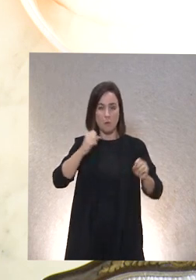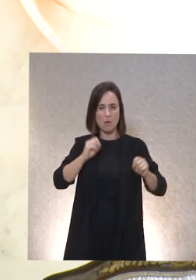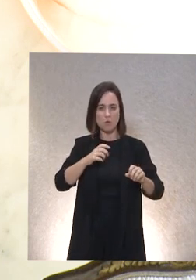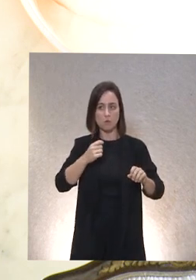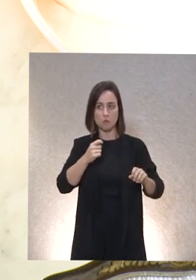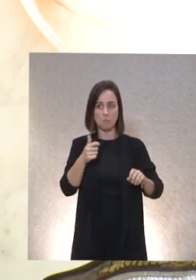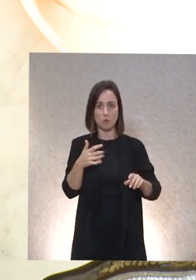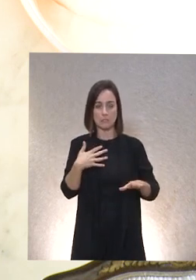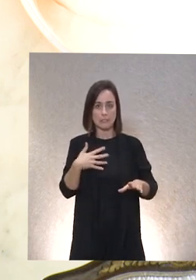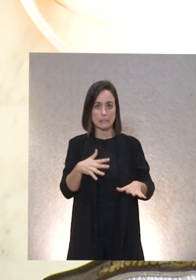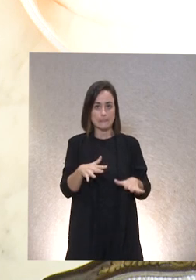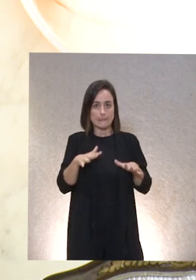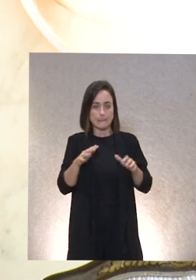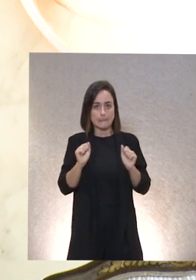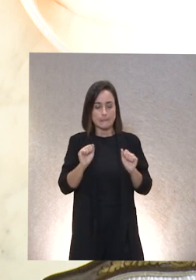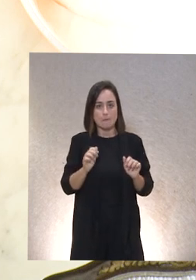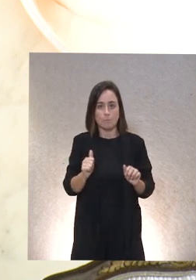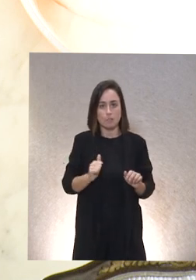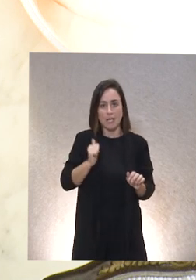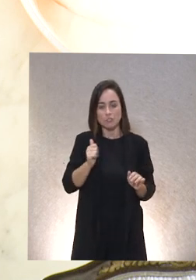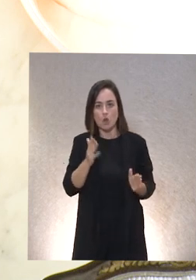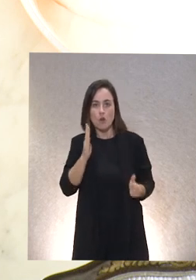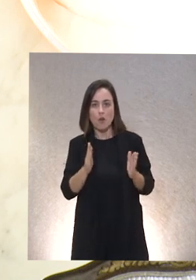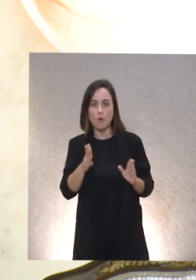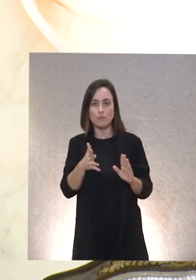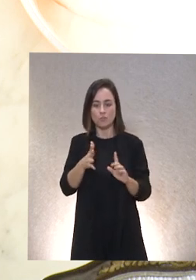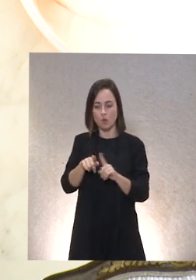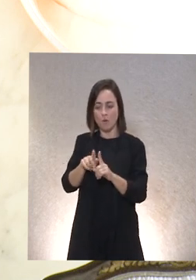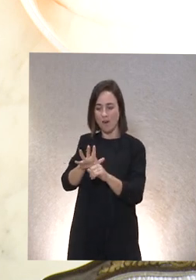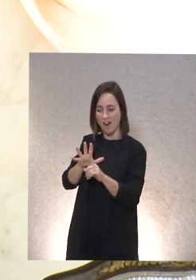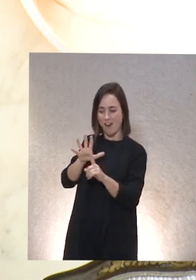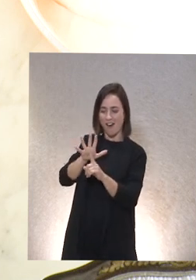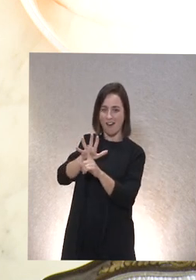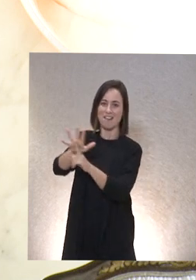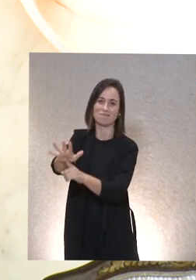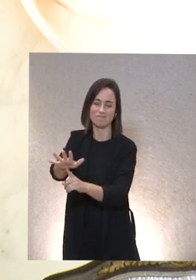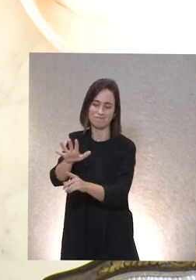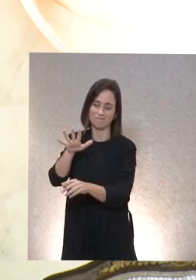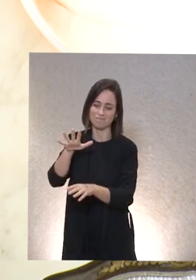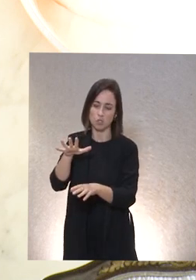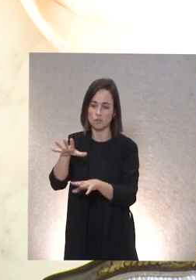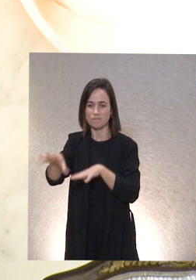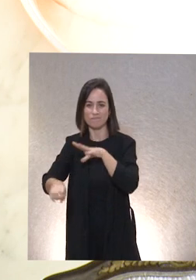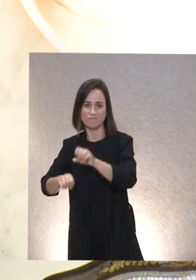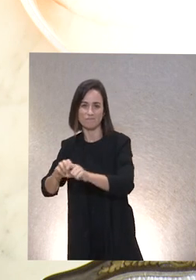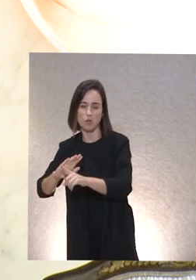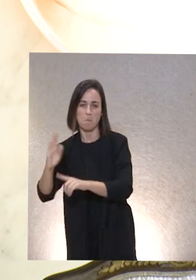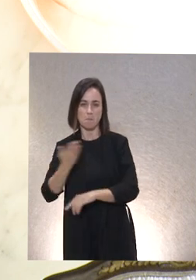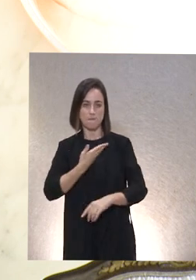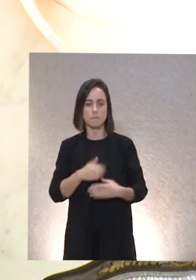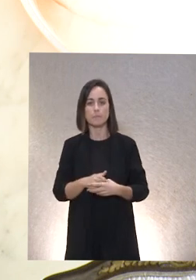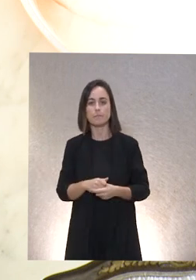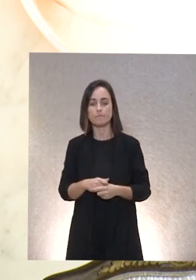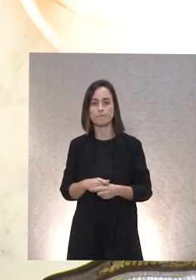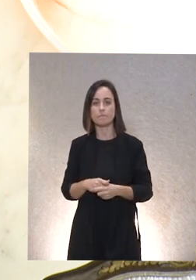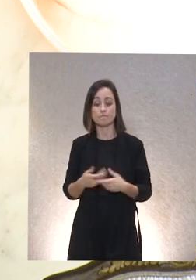cierto repelús a ver si el robot no es invasivo pero obviamente como decía Enrique la tecnología está